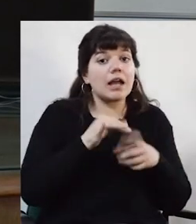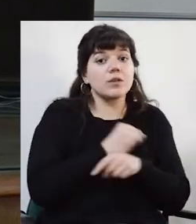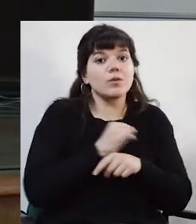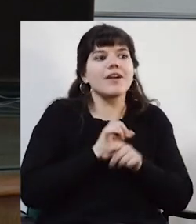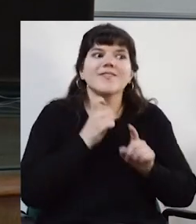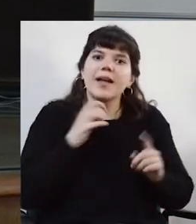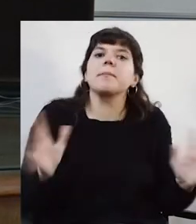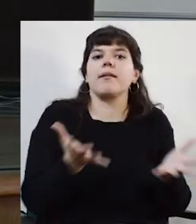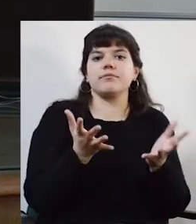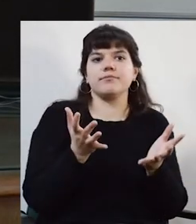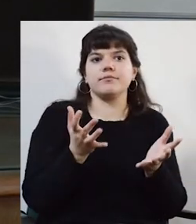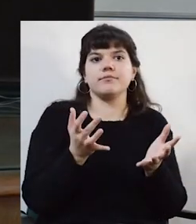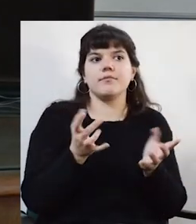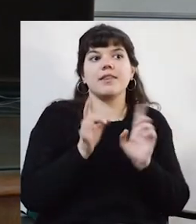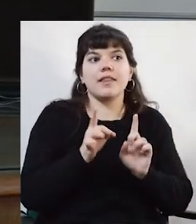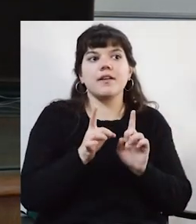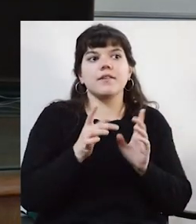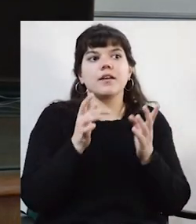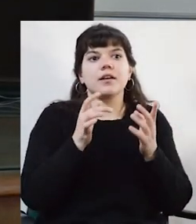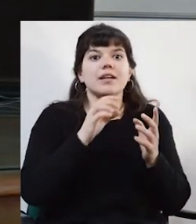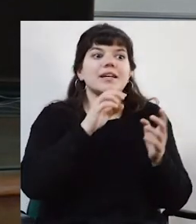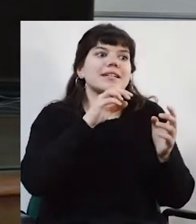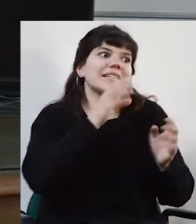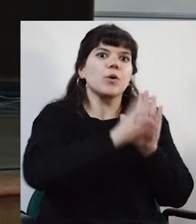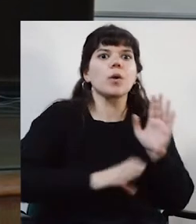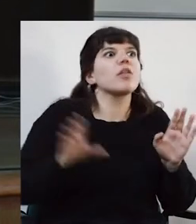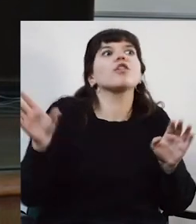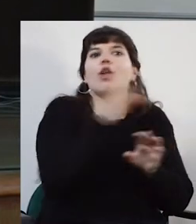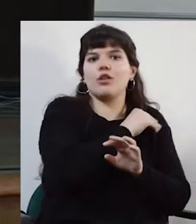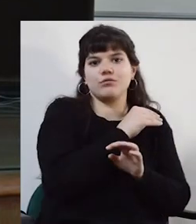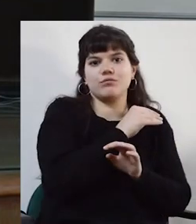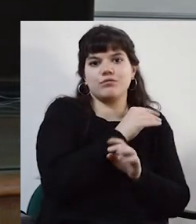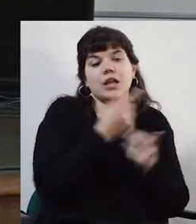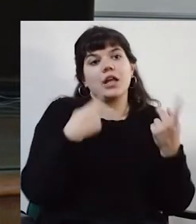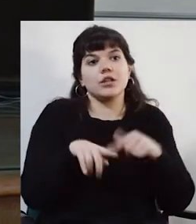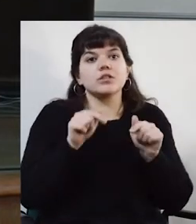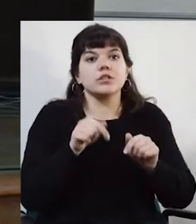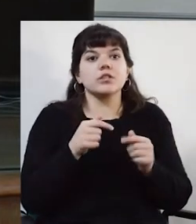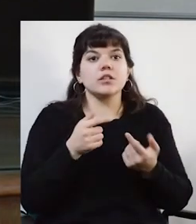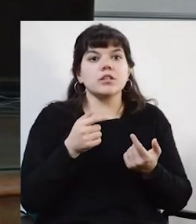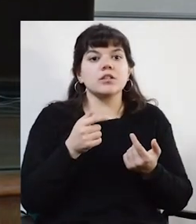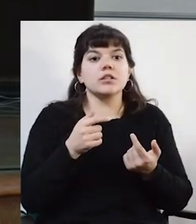Tendríamos que tener efectivamente el CBUI de todos. Y la